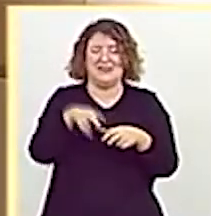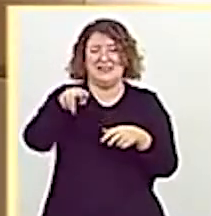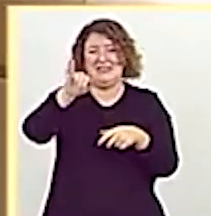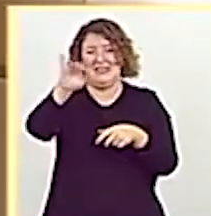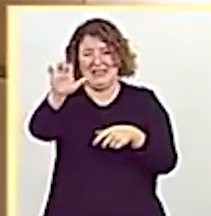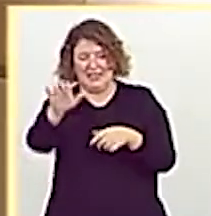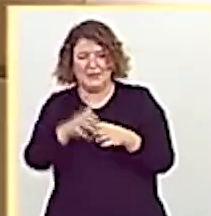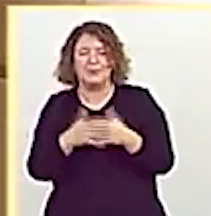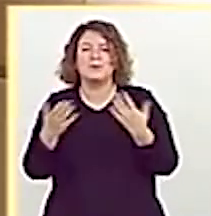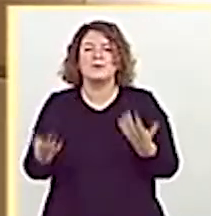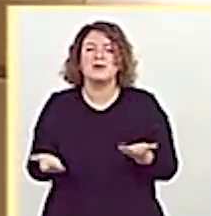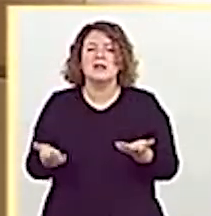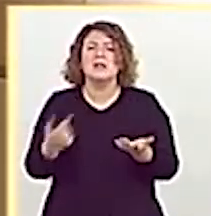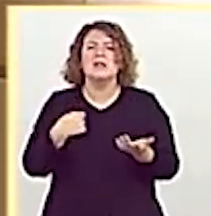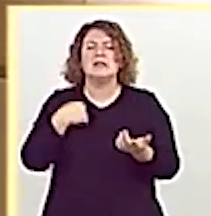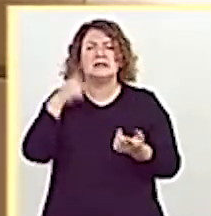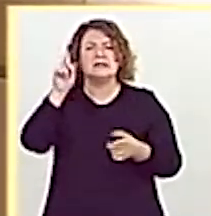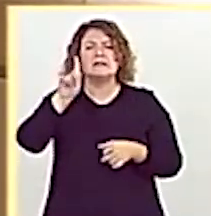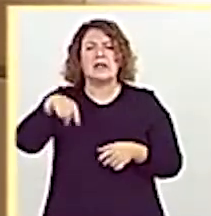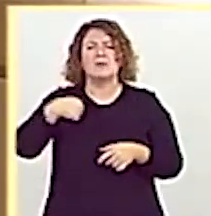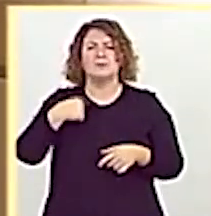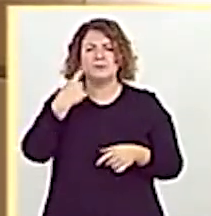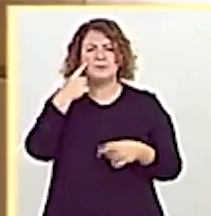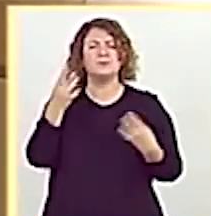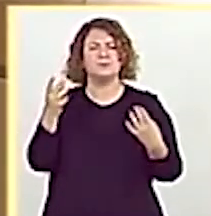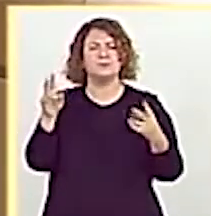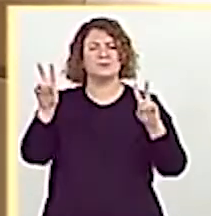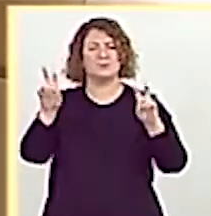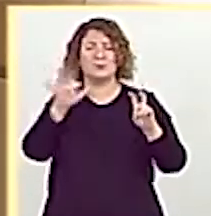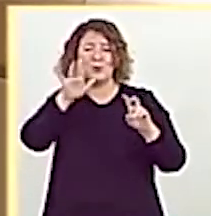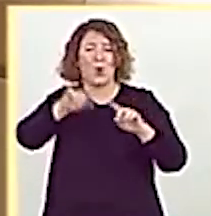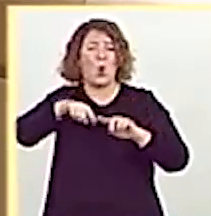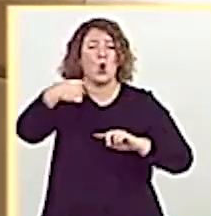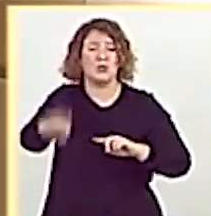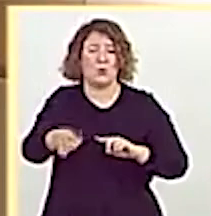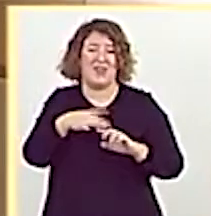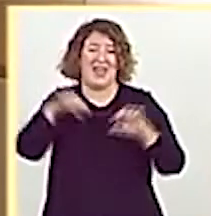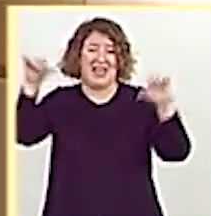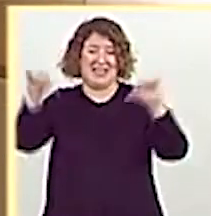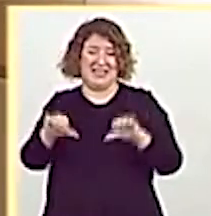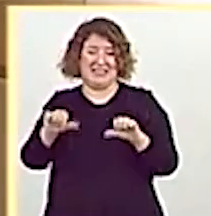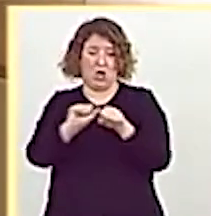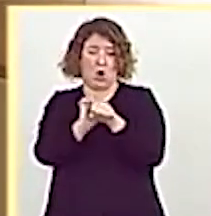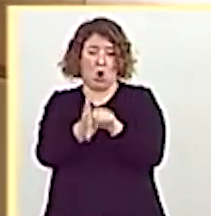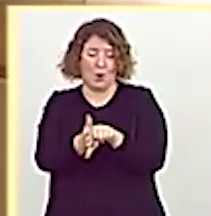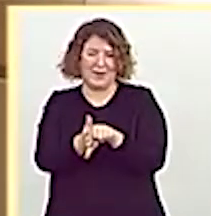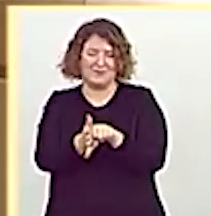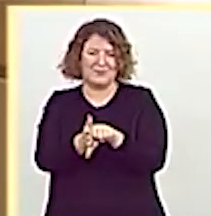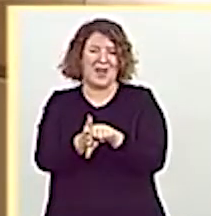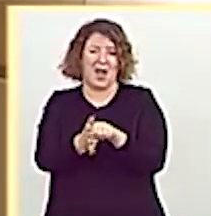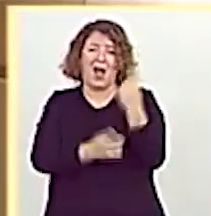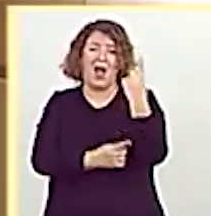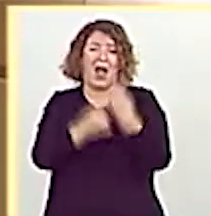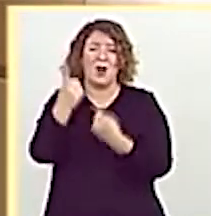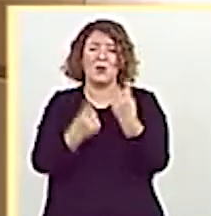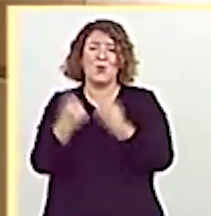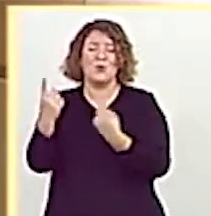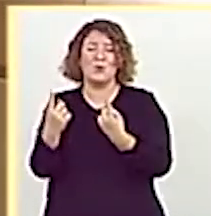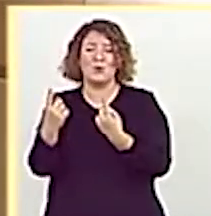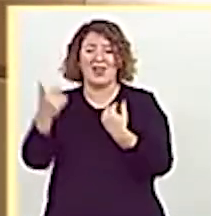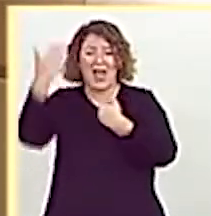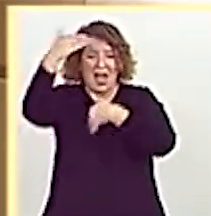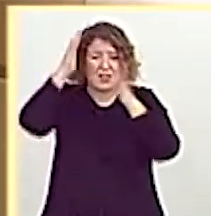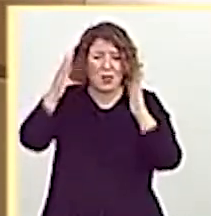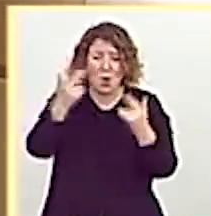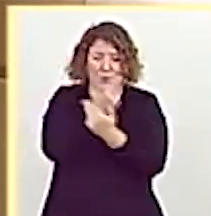por así decirlo, en mayor medida esa sensibilidad consecuencia de la crisis del COVID que ha determinado que algunos servicios de atención